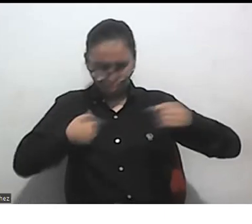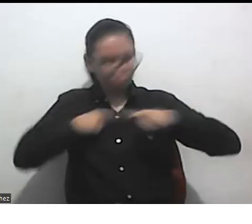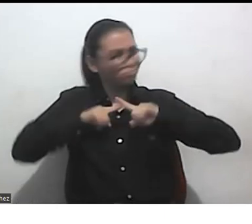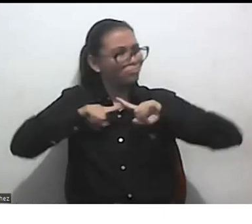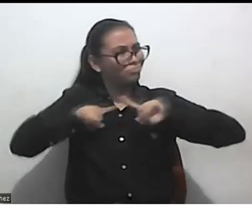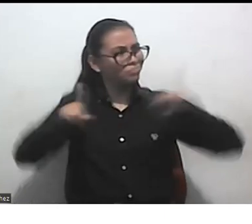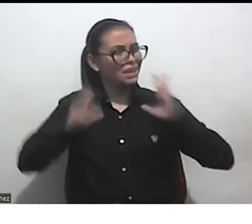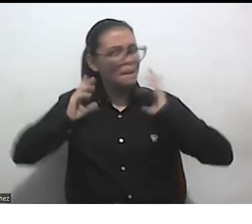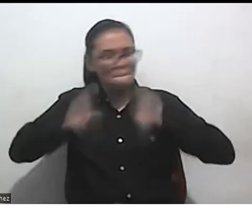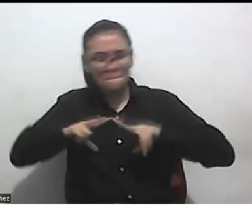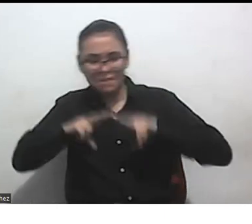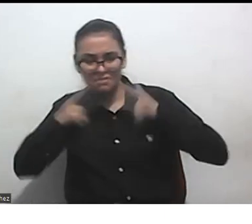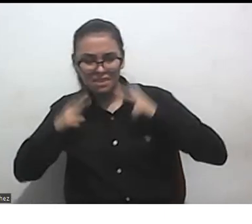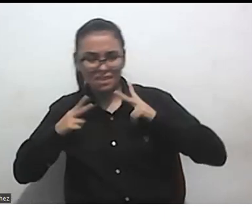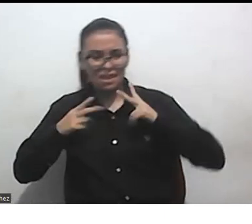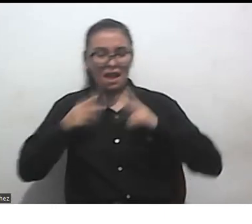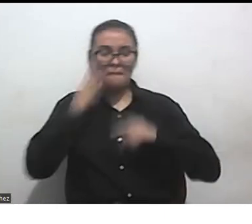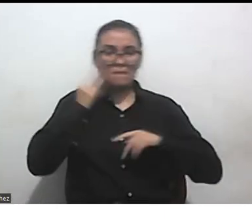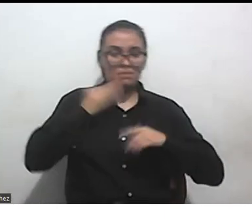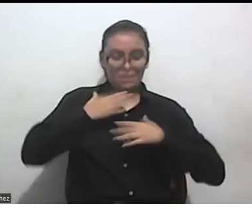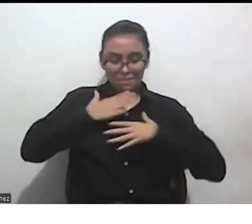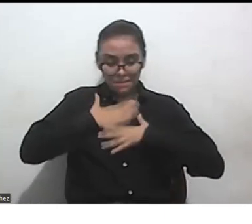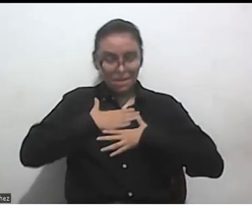vidas y a las propuestas